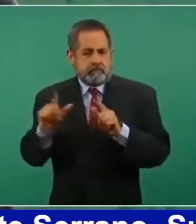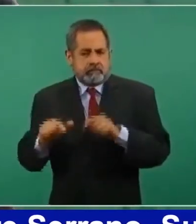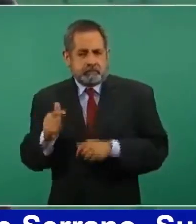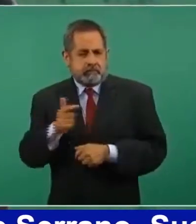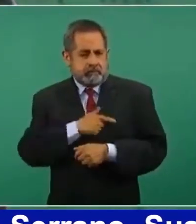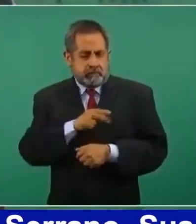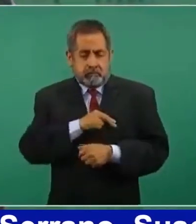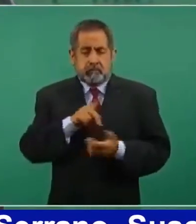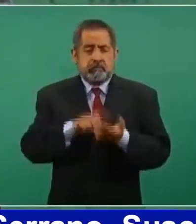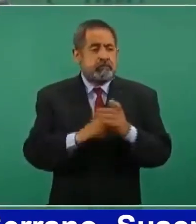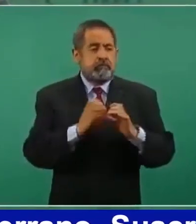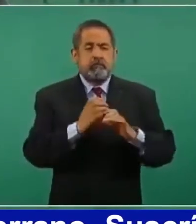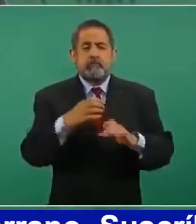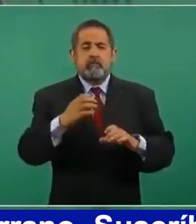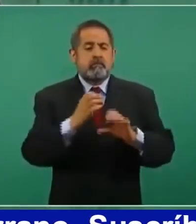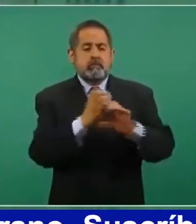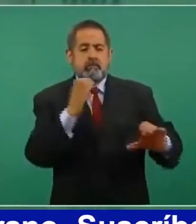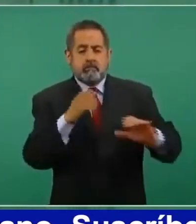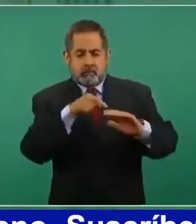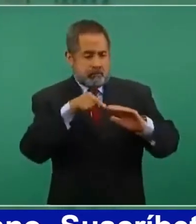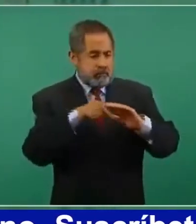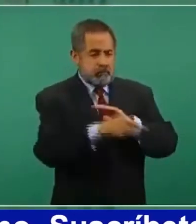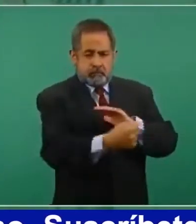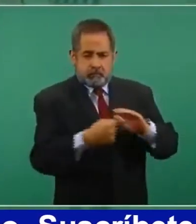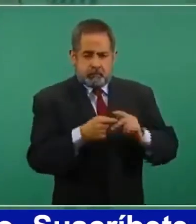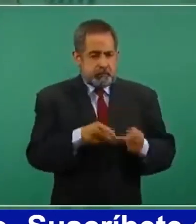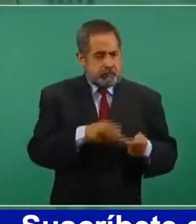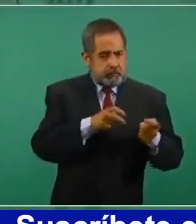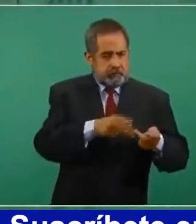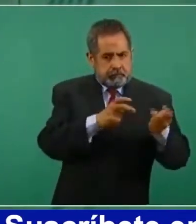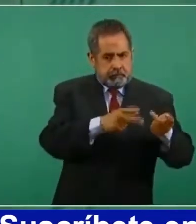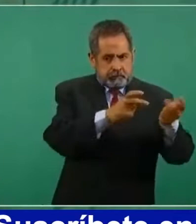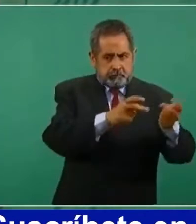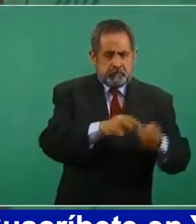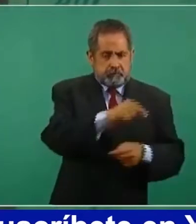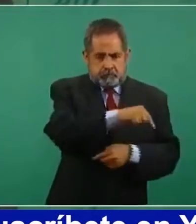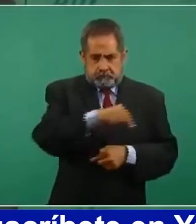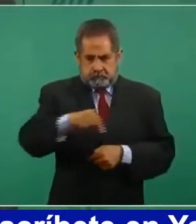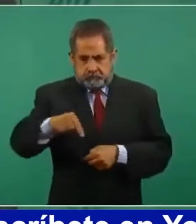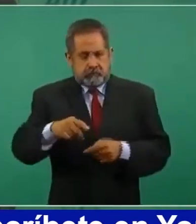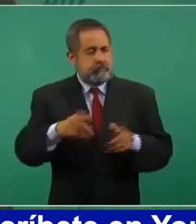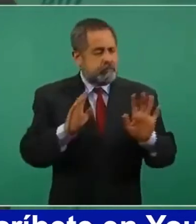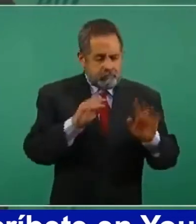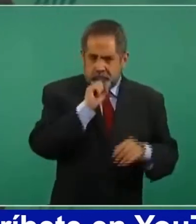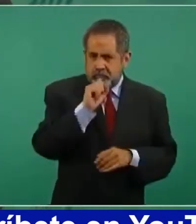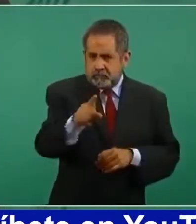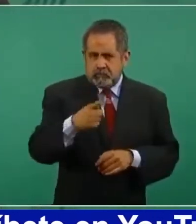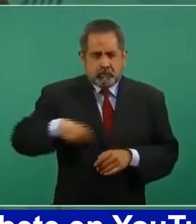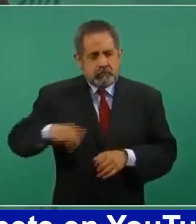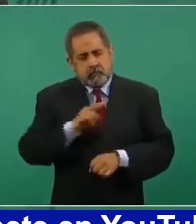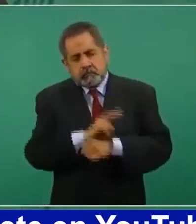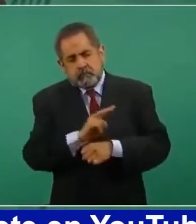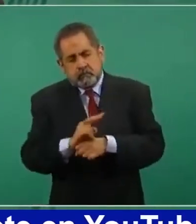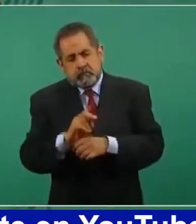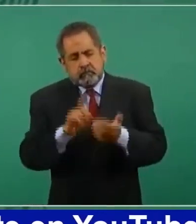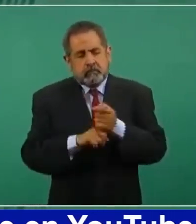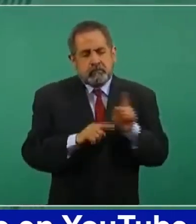ductos, pero también vigilando